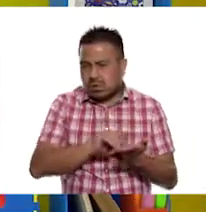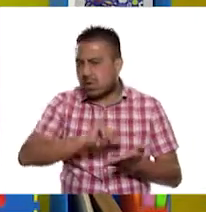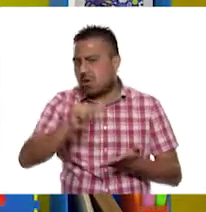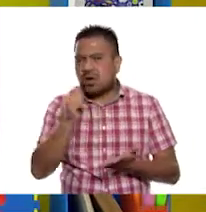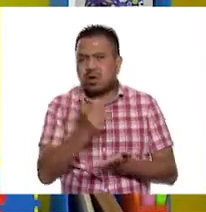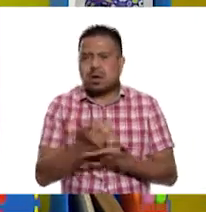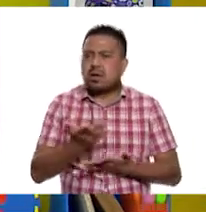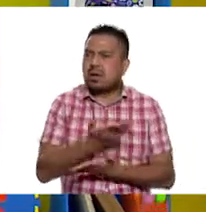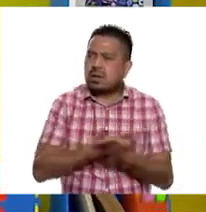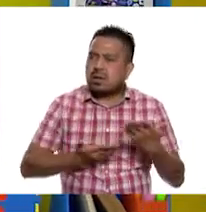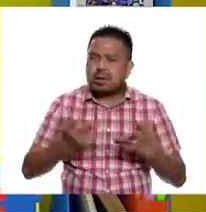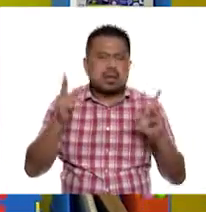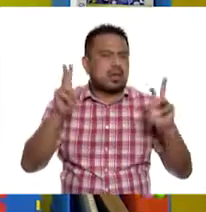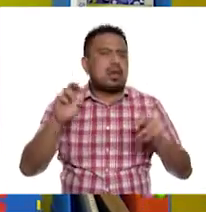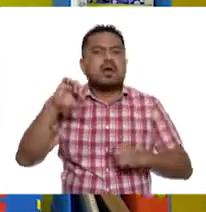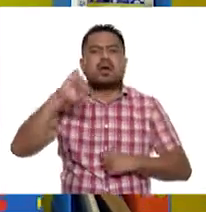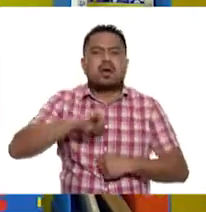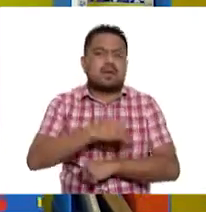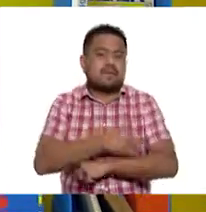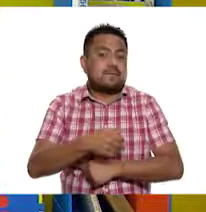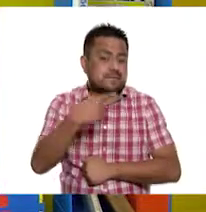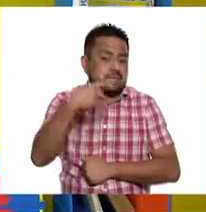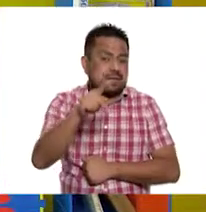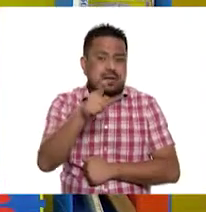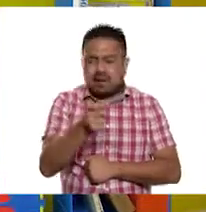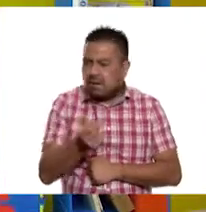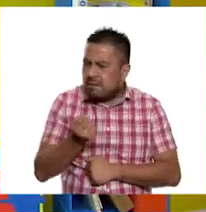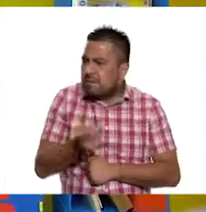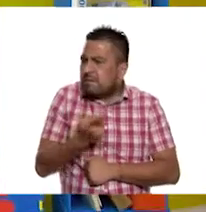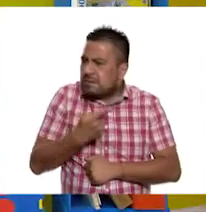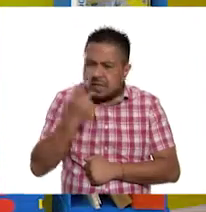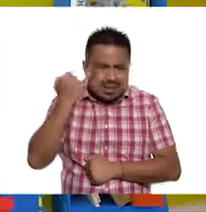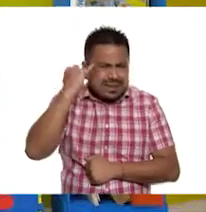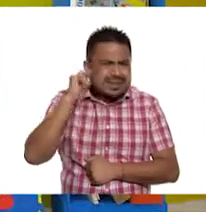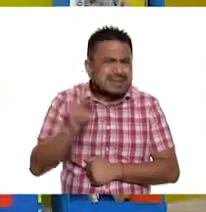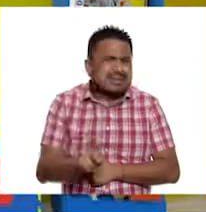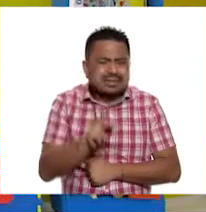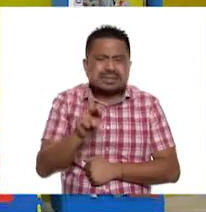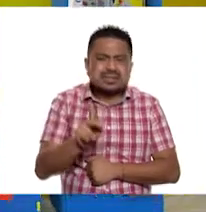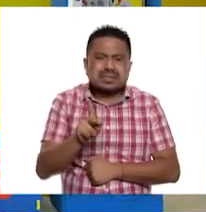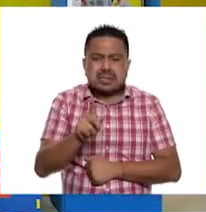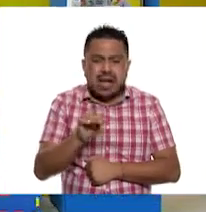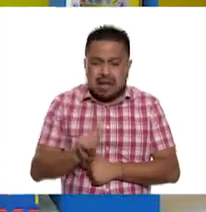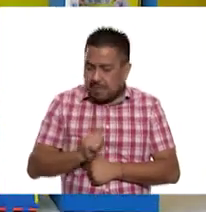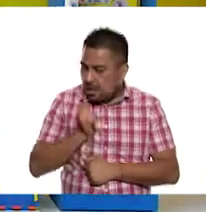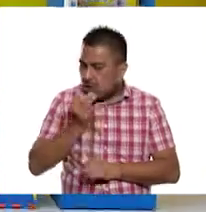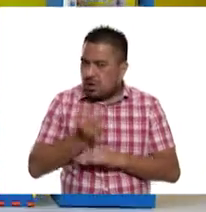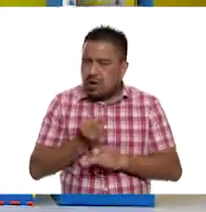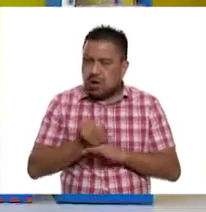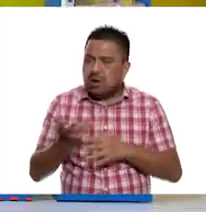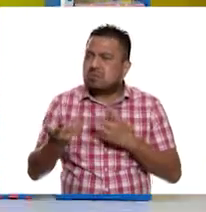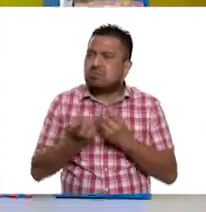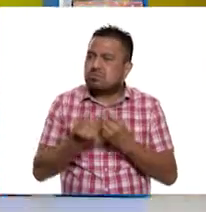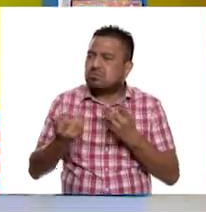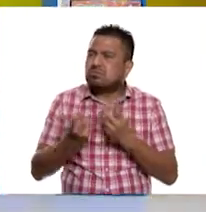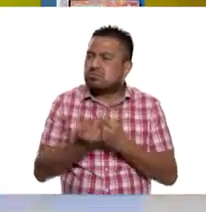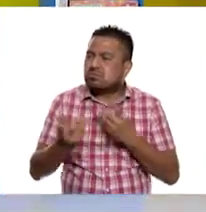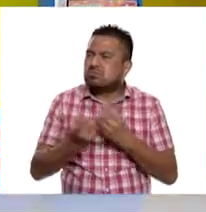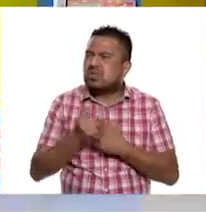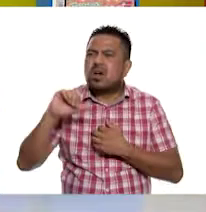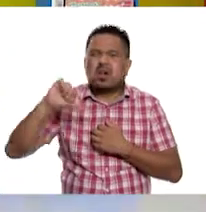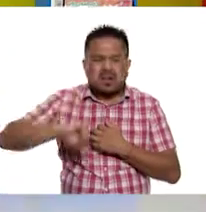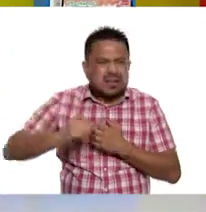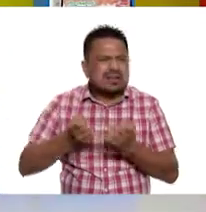libros y comenta el tema de hoy con tu familia. Si tienes la fortuna de hablar una lengua indígena, aprovecha también este momento